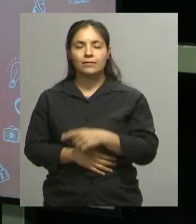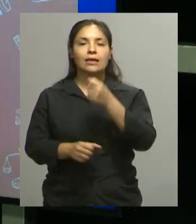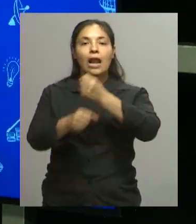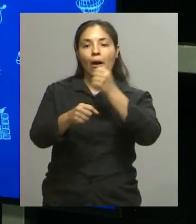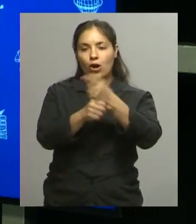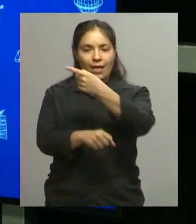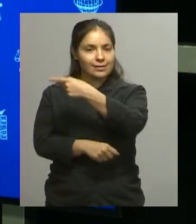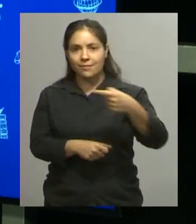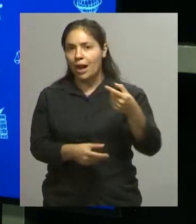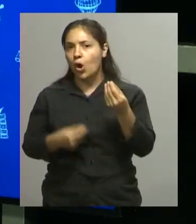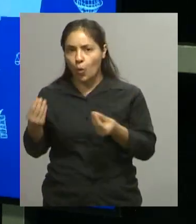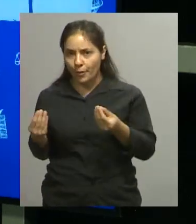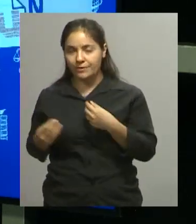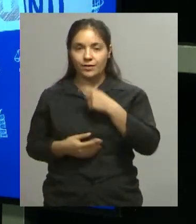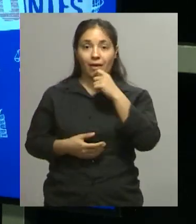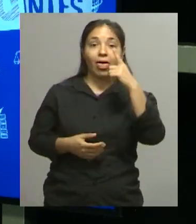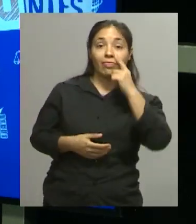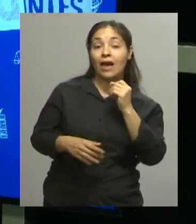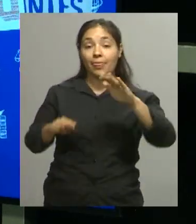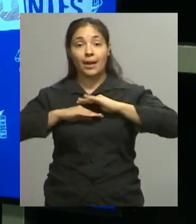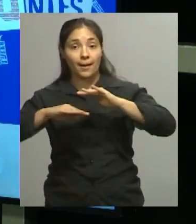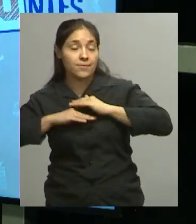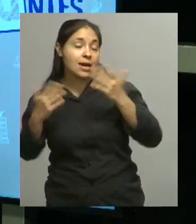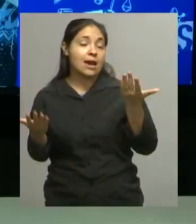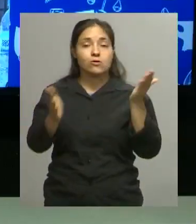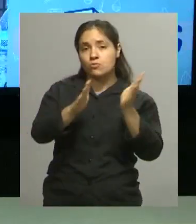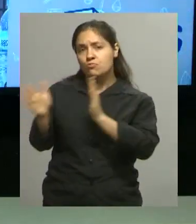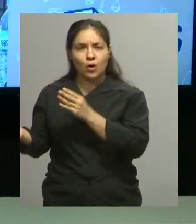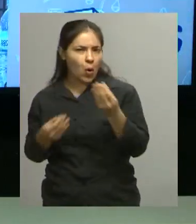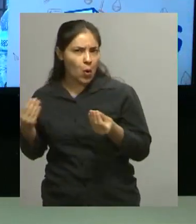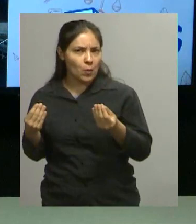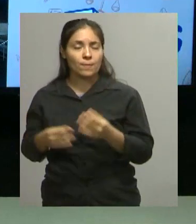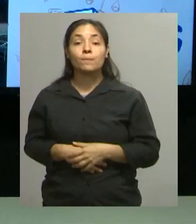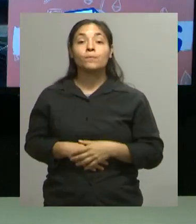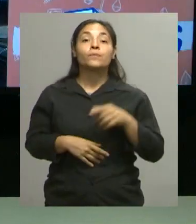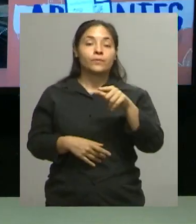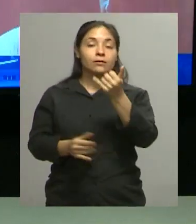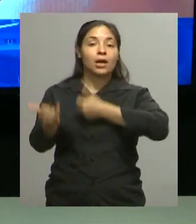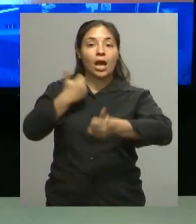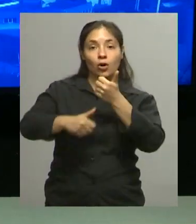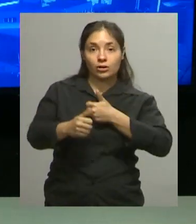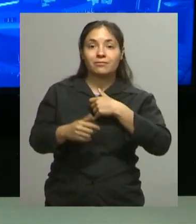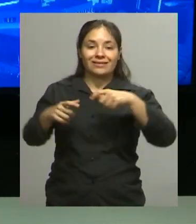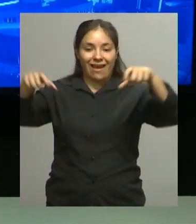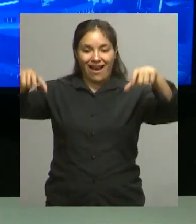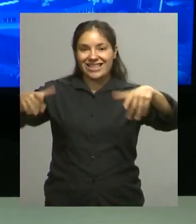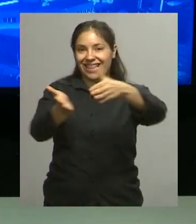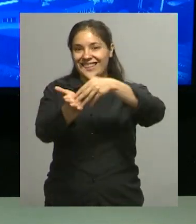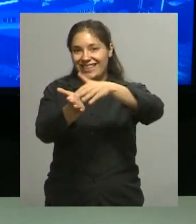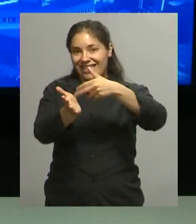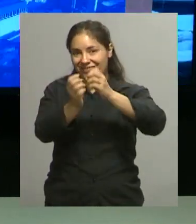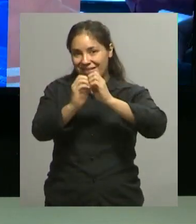días para que vayan a entrenar? ¿Cómo se han organizado? Bueno, como le contaba Nosotros empezamos en una canchita de tierra Sí